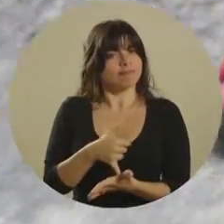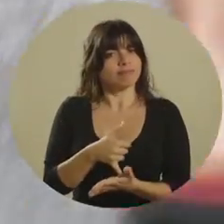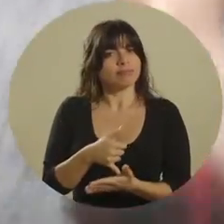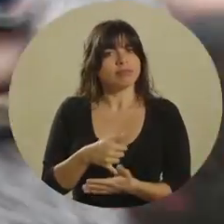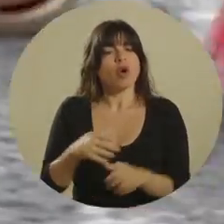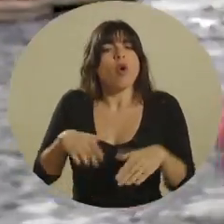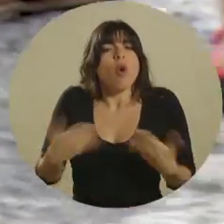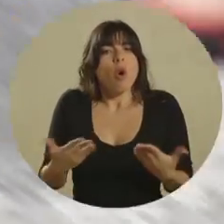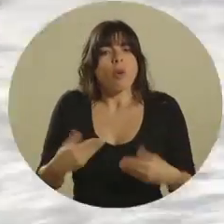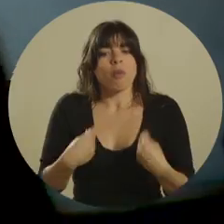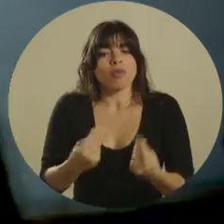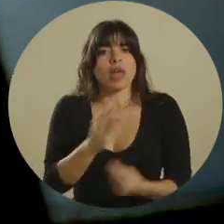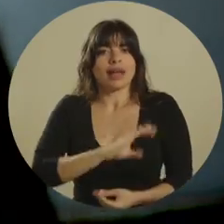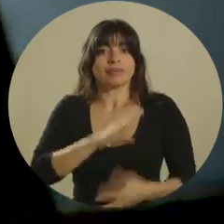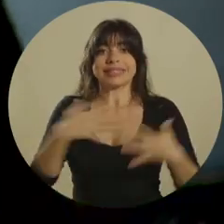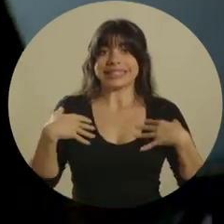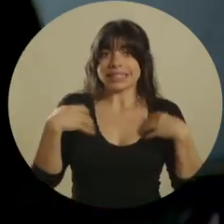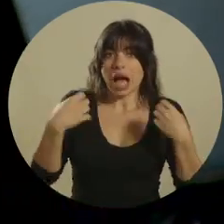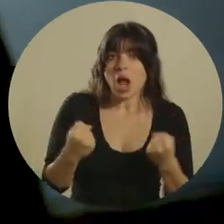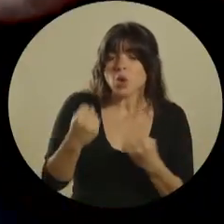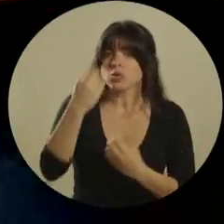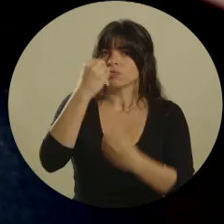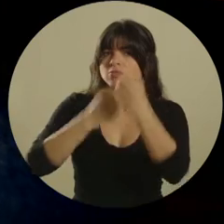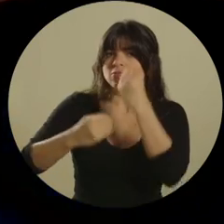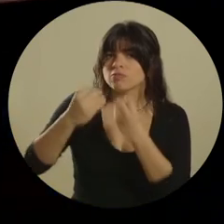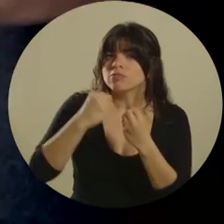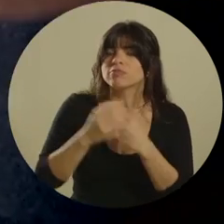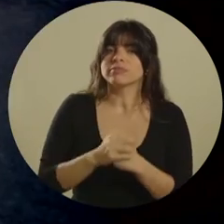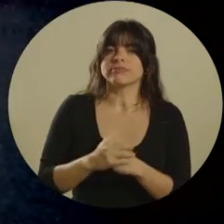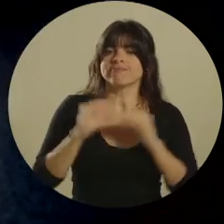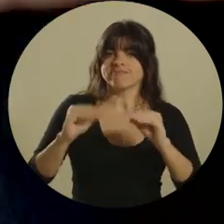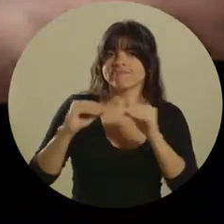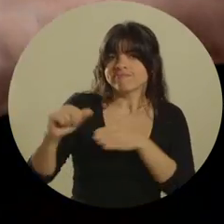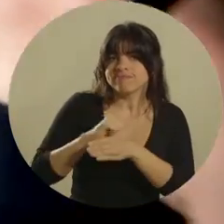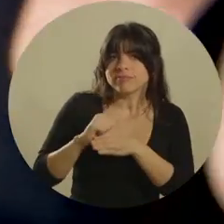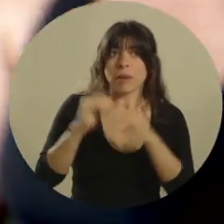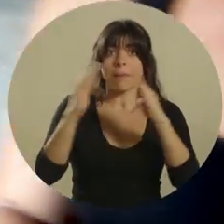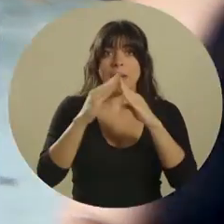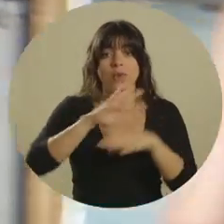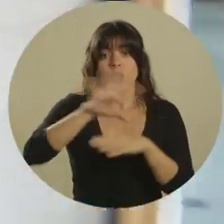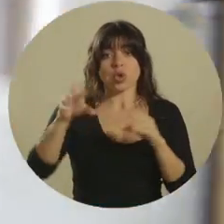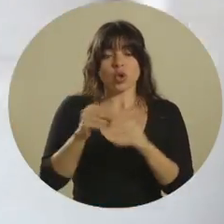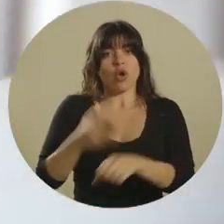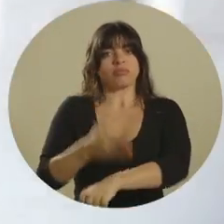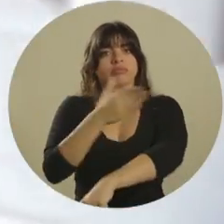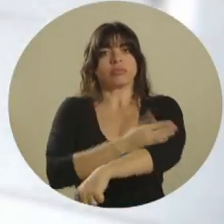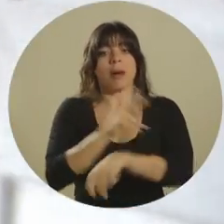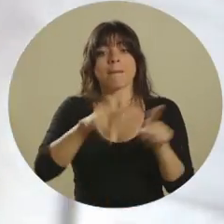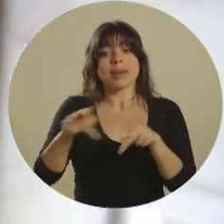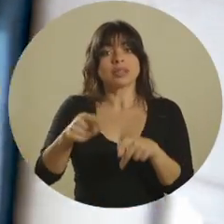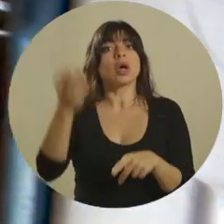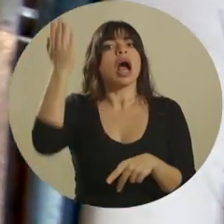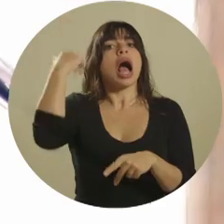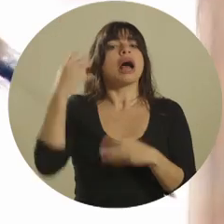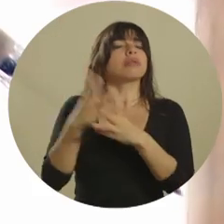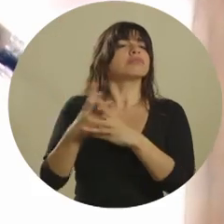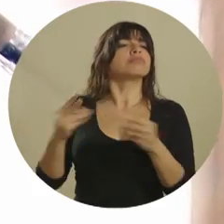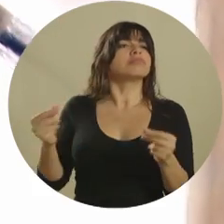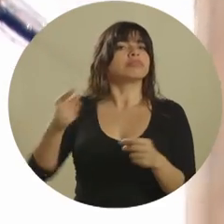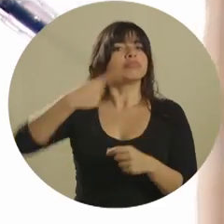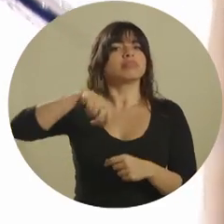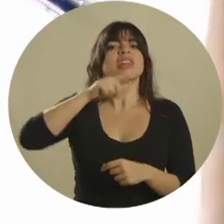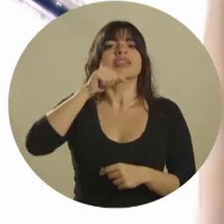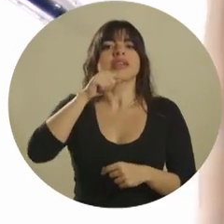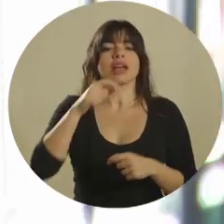vulnerabilidad, mejorando las condiciones de salud, alimentación, capacitación y vivienda de las personas que antes no eran